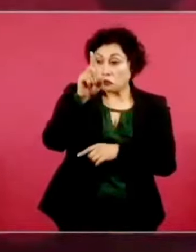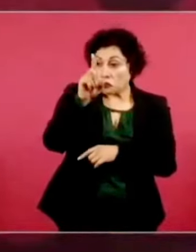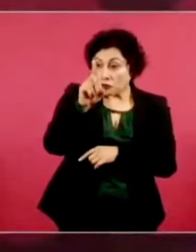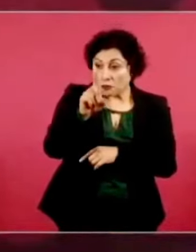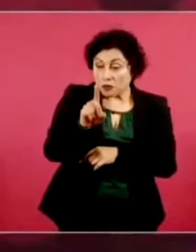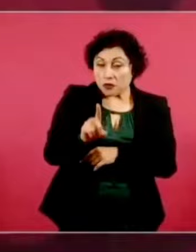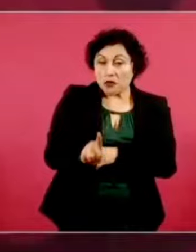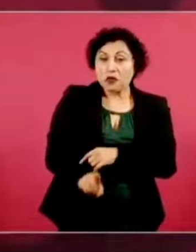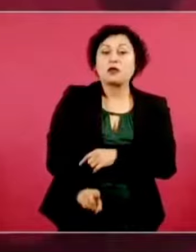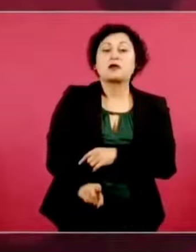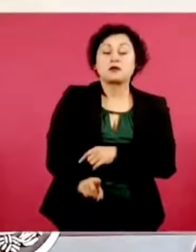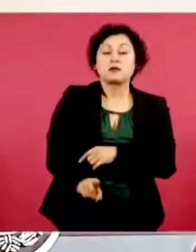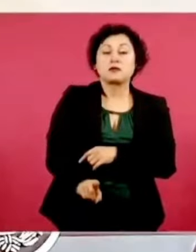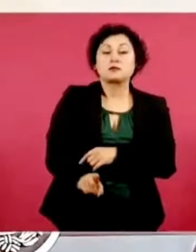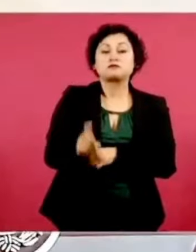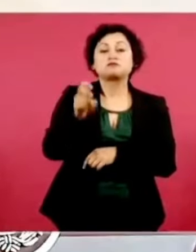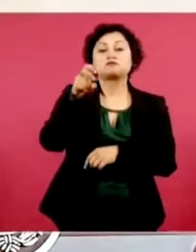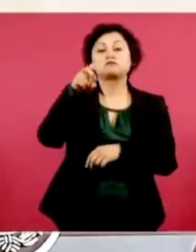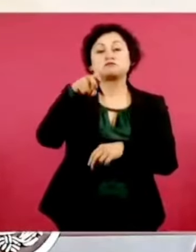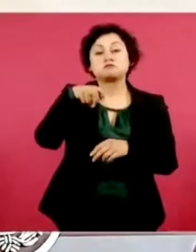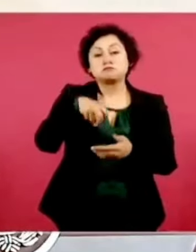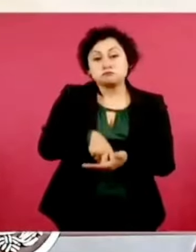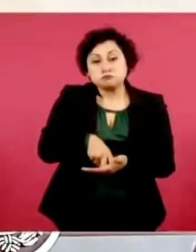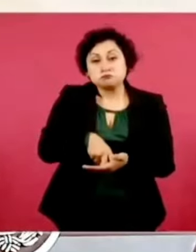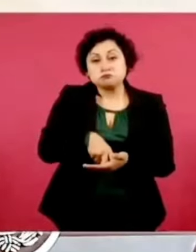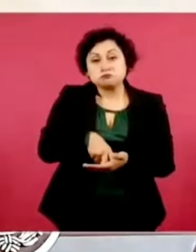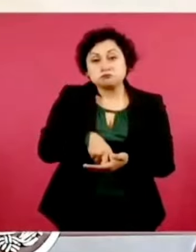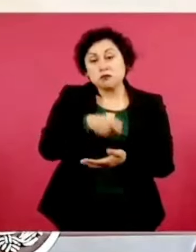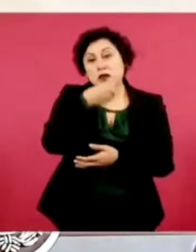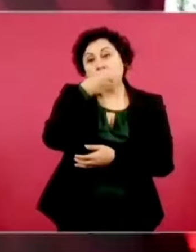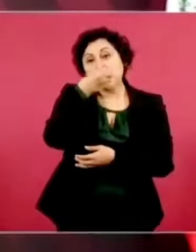confesar, confesar, comulgar y salir de ahí